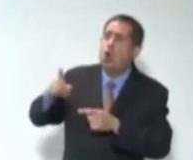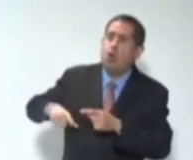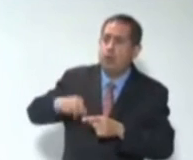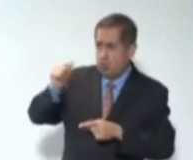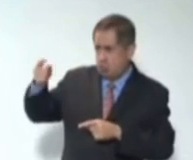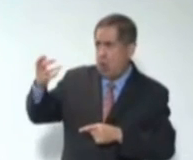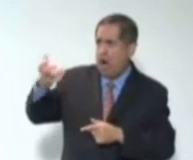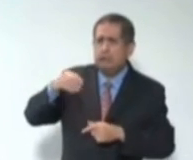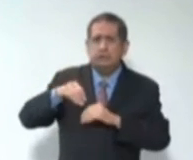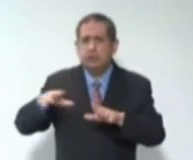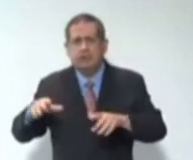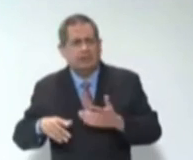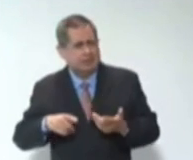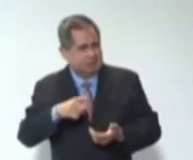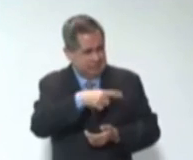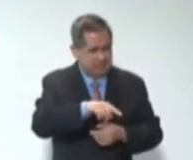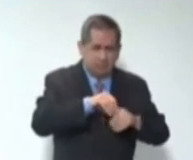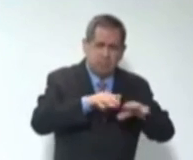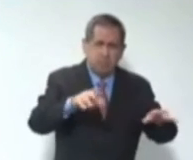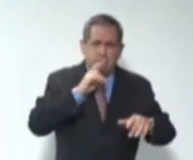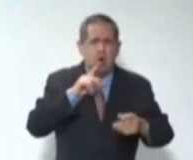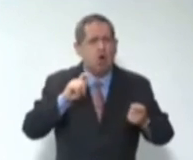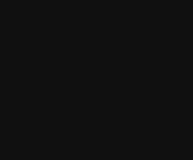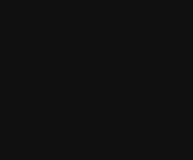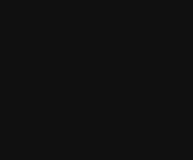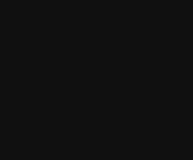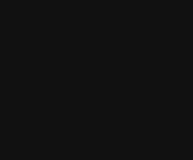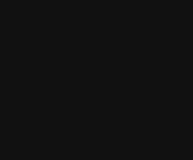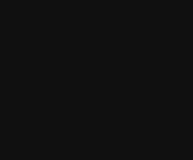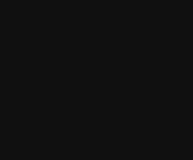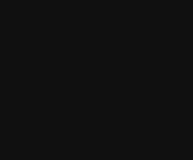y harían una mejor contribución.